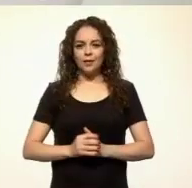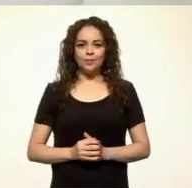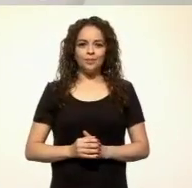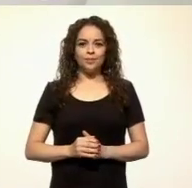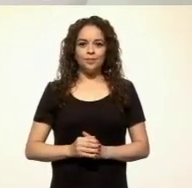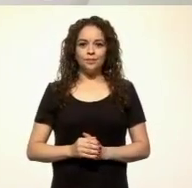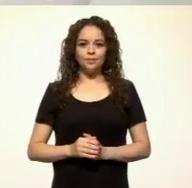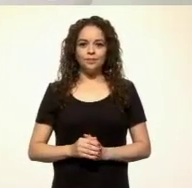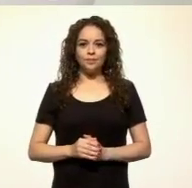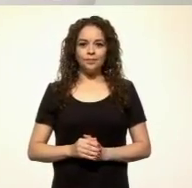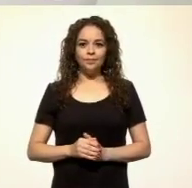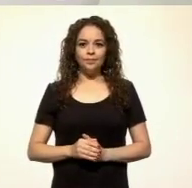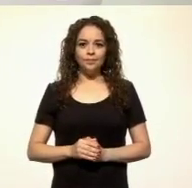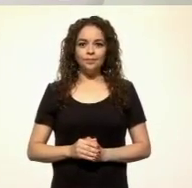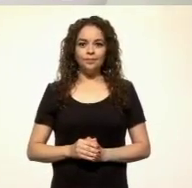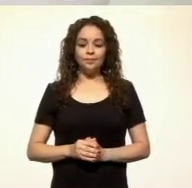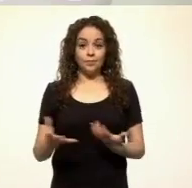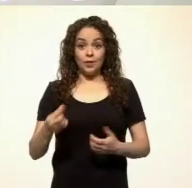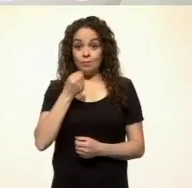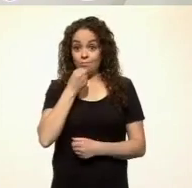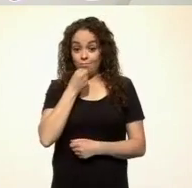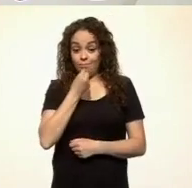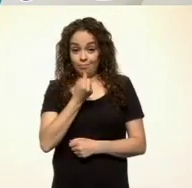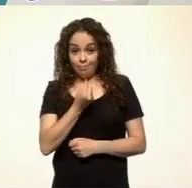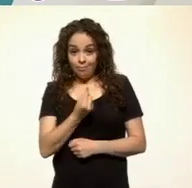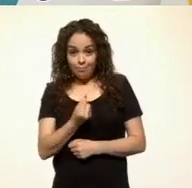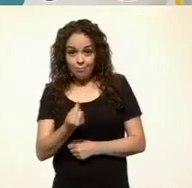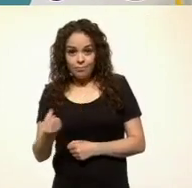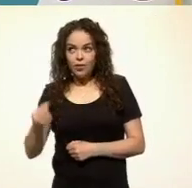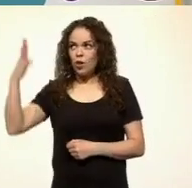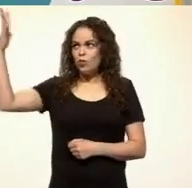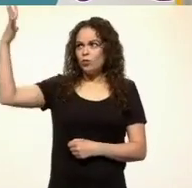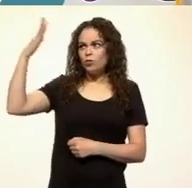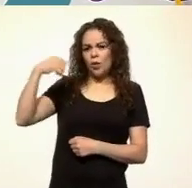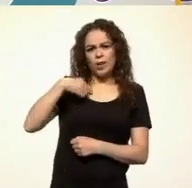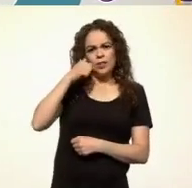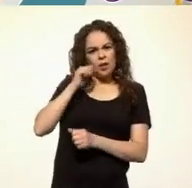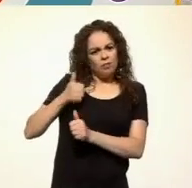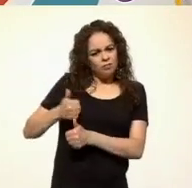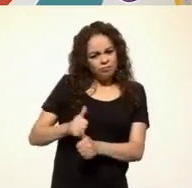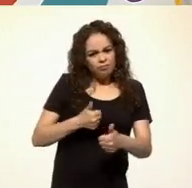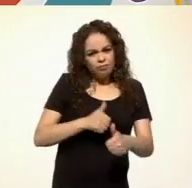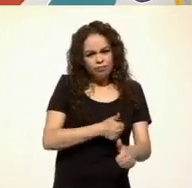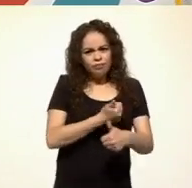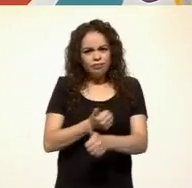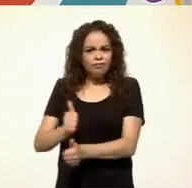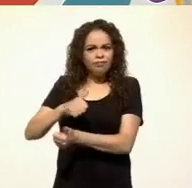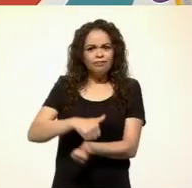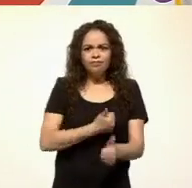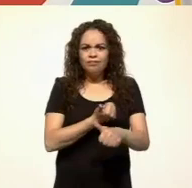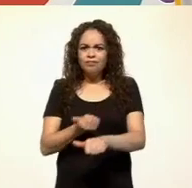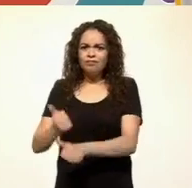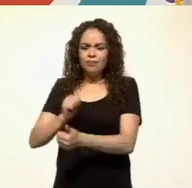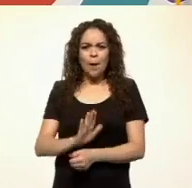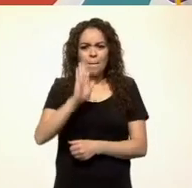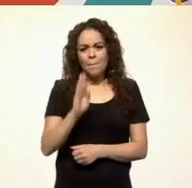No cabe duda. De niño a mí me seguía el sol. Andaba detrás de mí como perrito